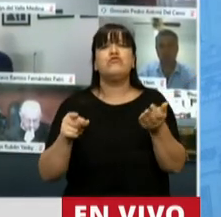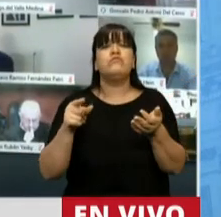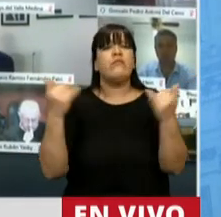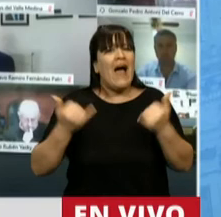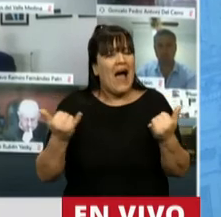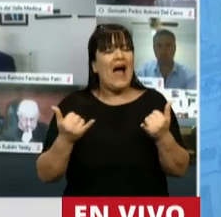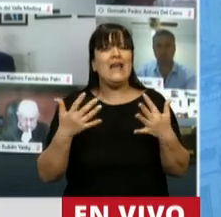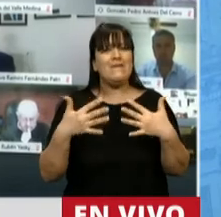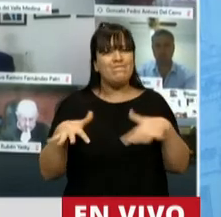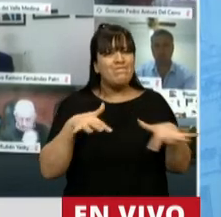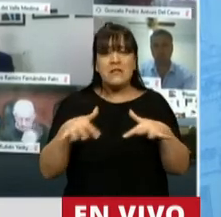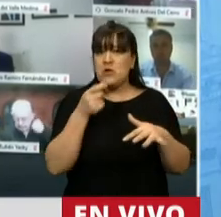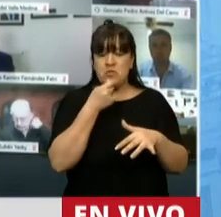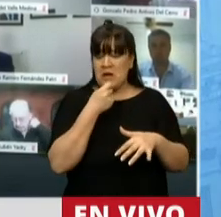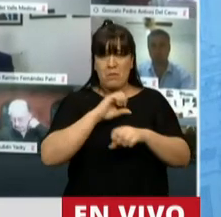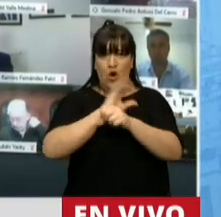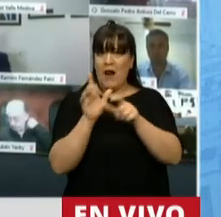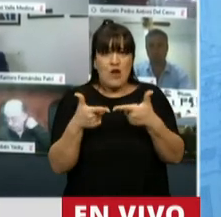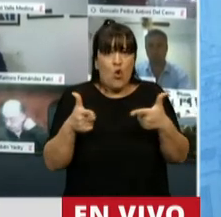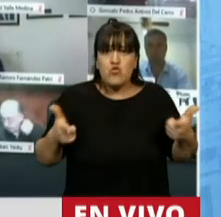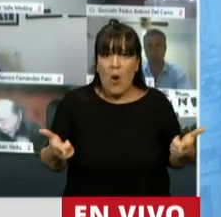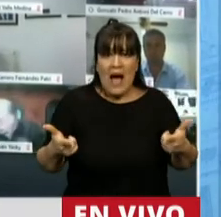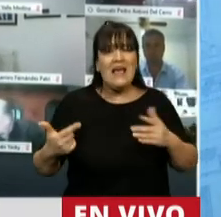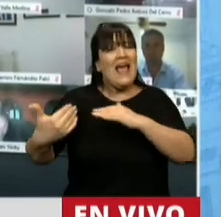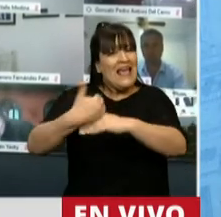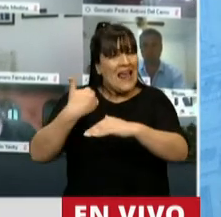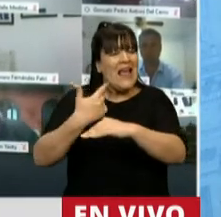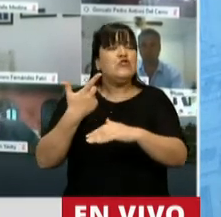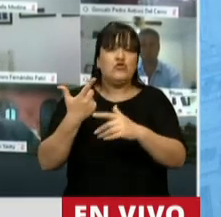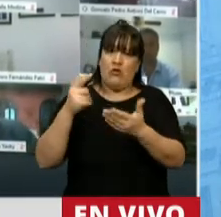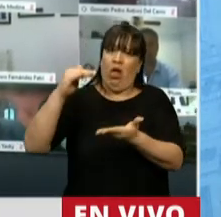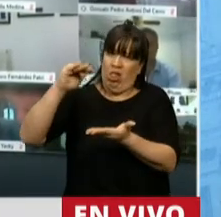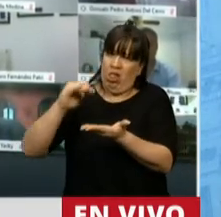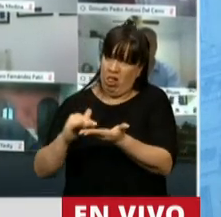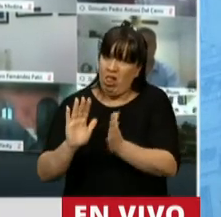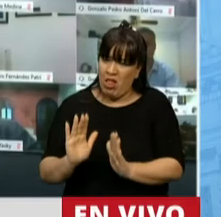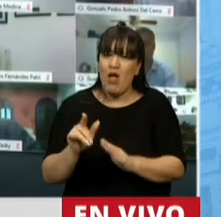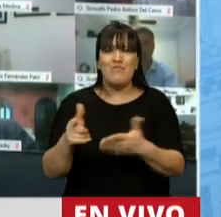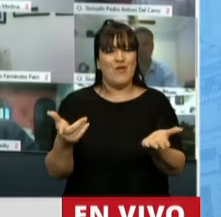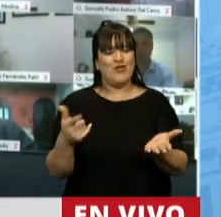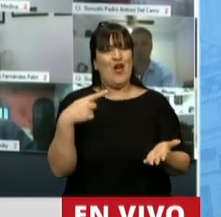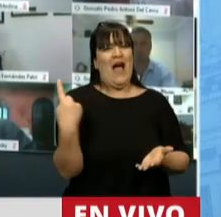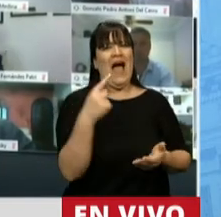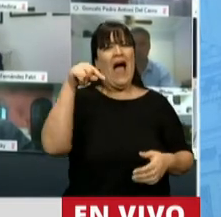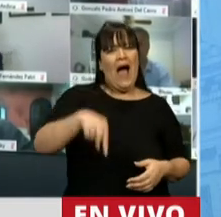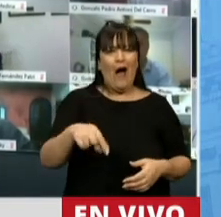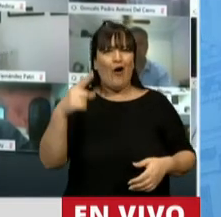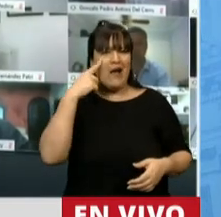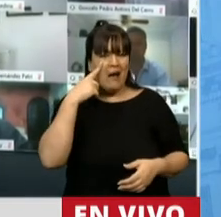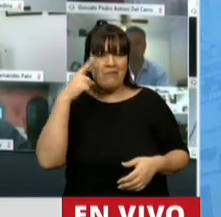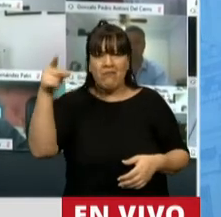situación normal sin pandemia, el ingreso venía ya en picada, por lo que es muy perverso escuchar